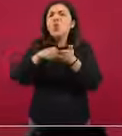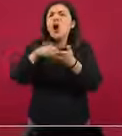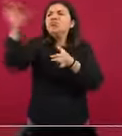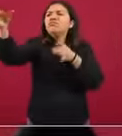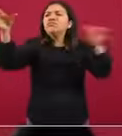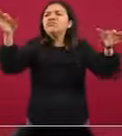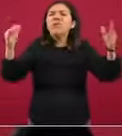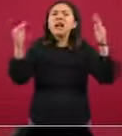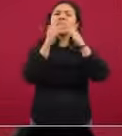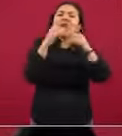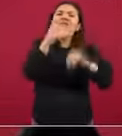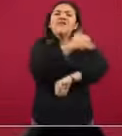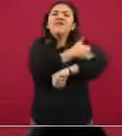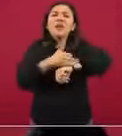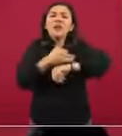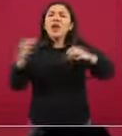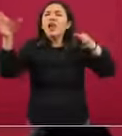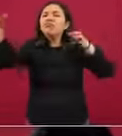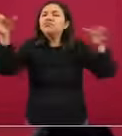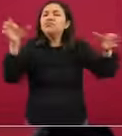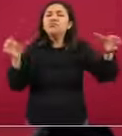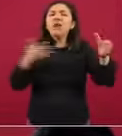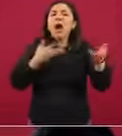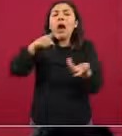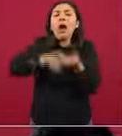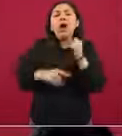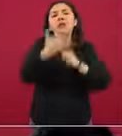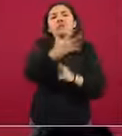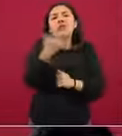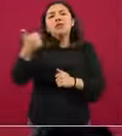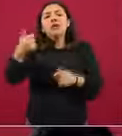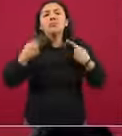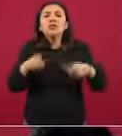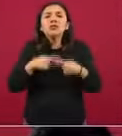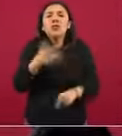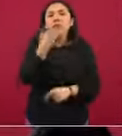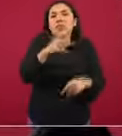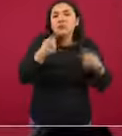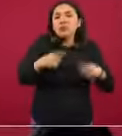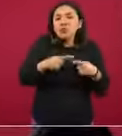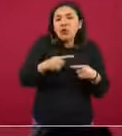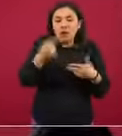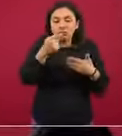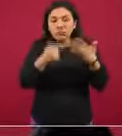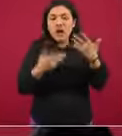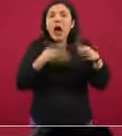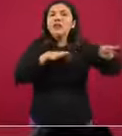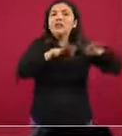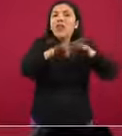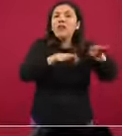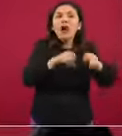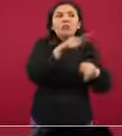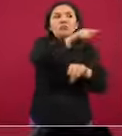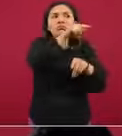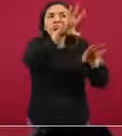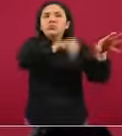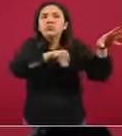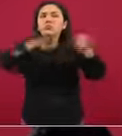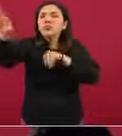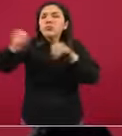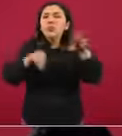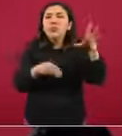familiares, esos núcleos familiares tienen 5 o 6 personas, 10 personas, cada una de ellas tiene un trabajo, eso se multiplica.